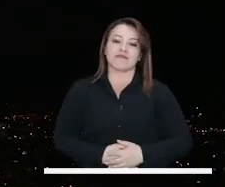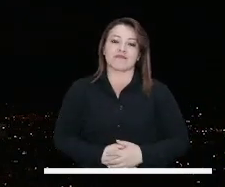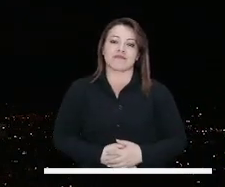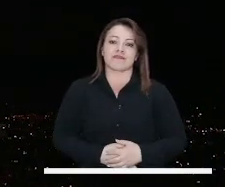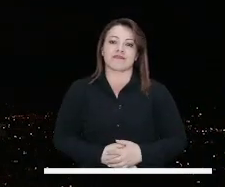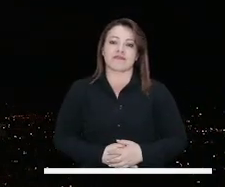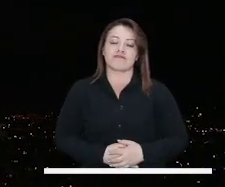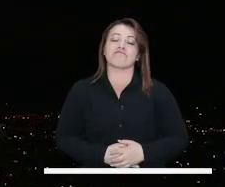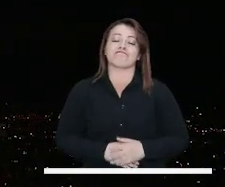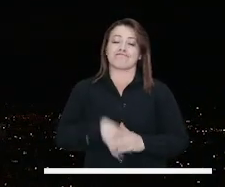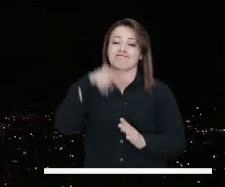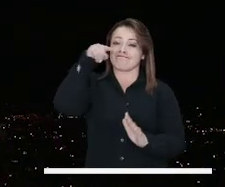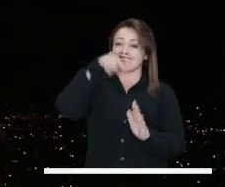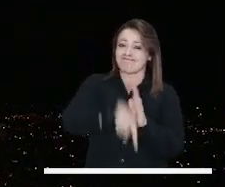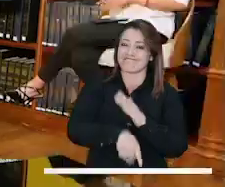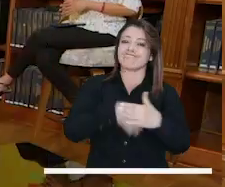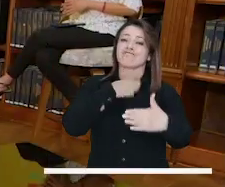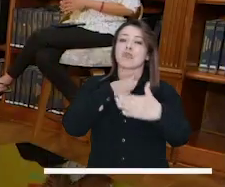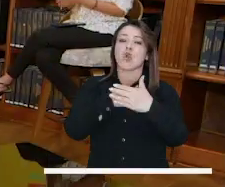a las instituciones.